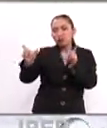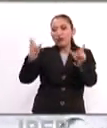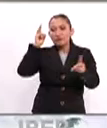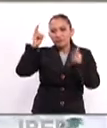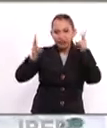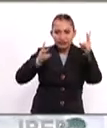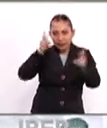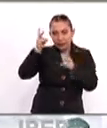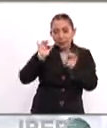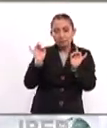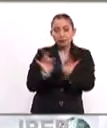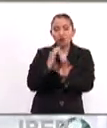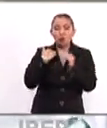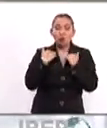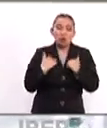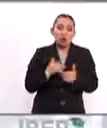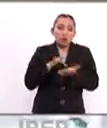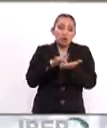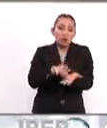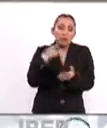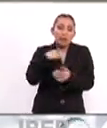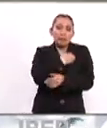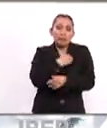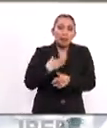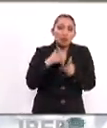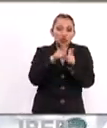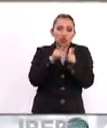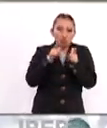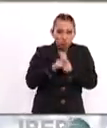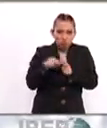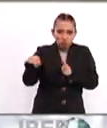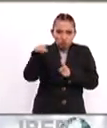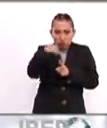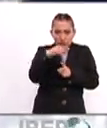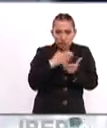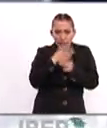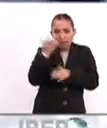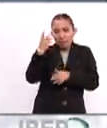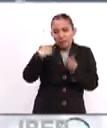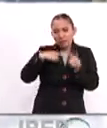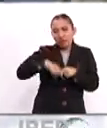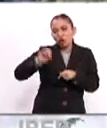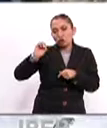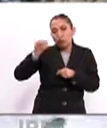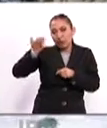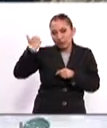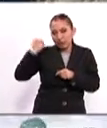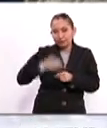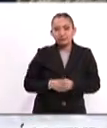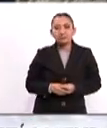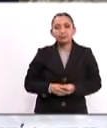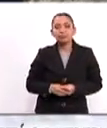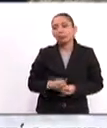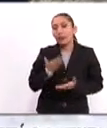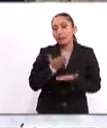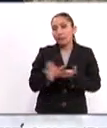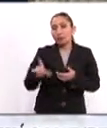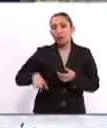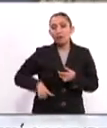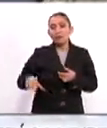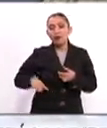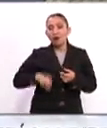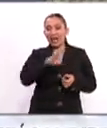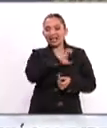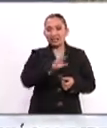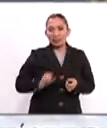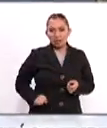visitante por razones humanitarias para los integrantes de las caravanas que entraron al país desde octubre pasado. Y por su parte, el gobierno